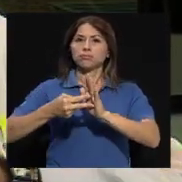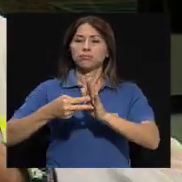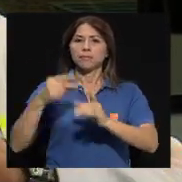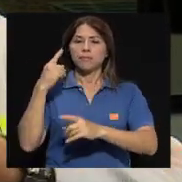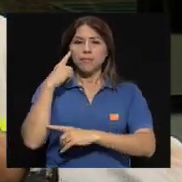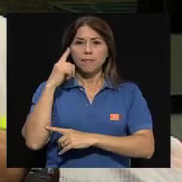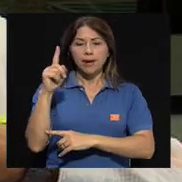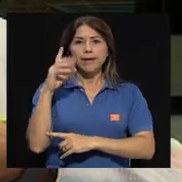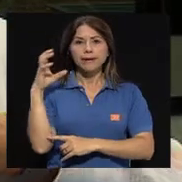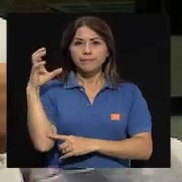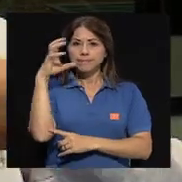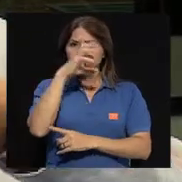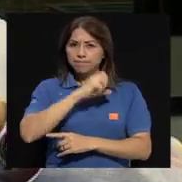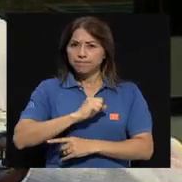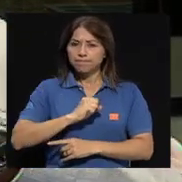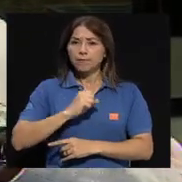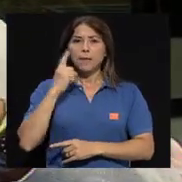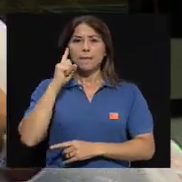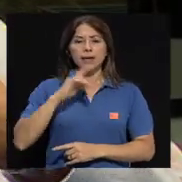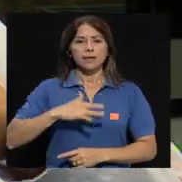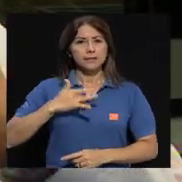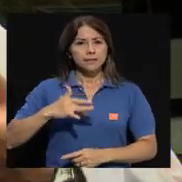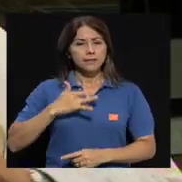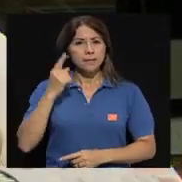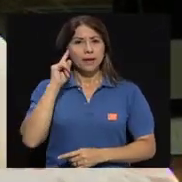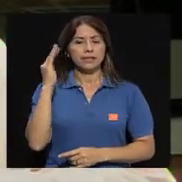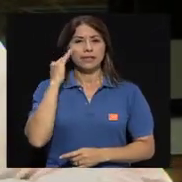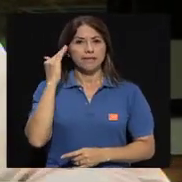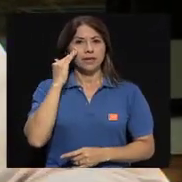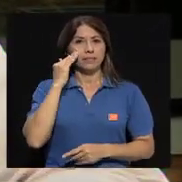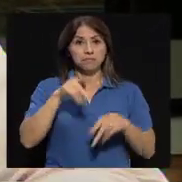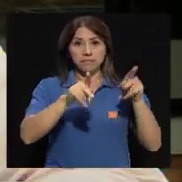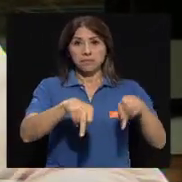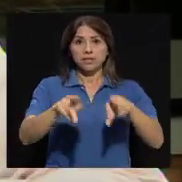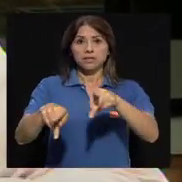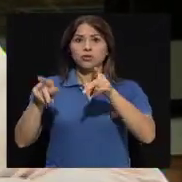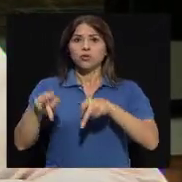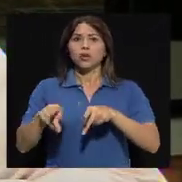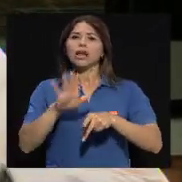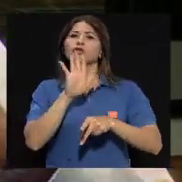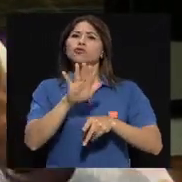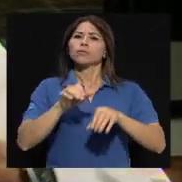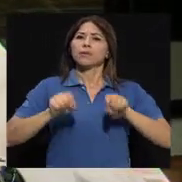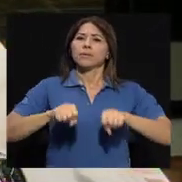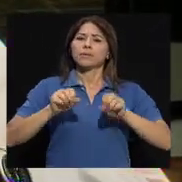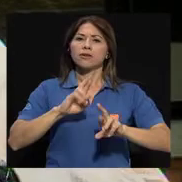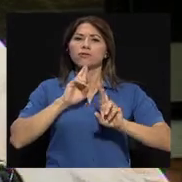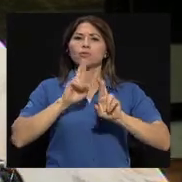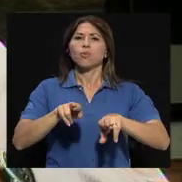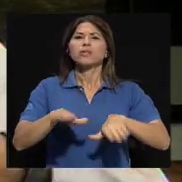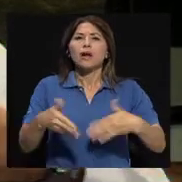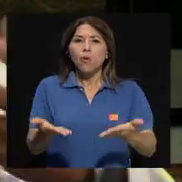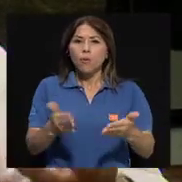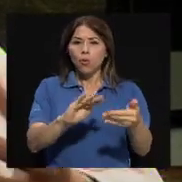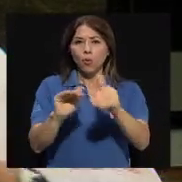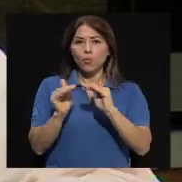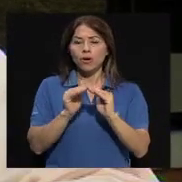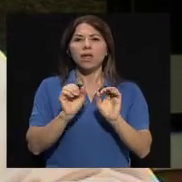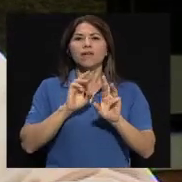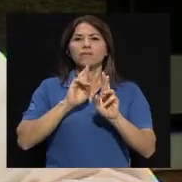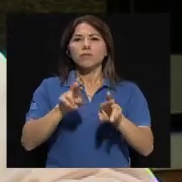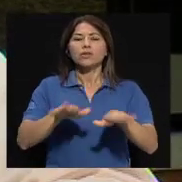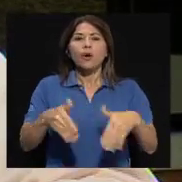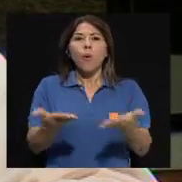realmente ver, sentir y saber cuál es la capacidad de respuesta de cada ser humano, una comunidad o todo un sistema.